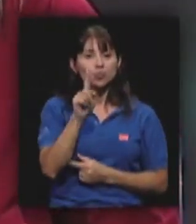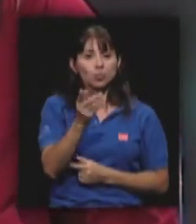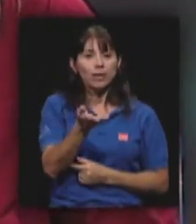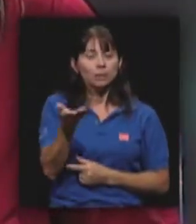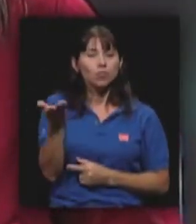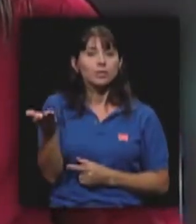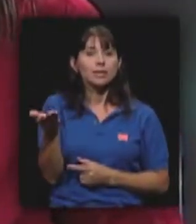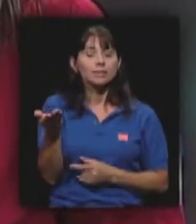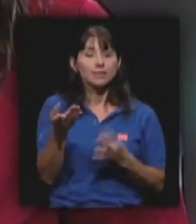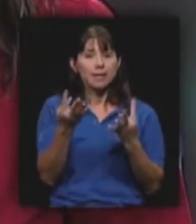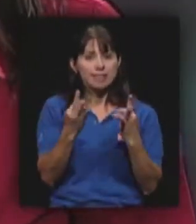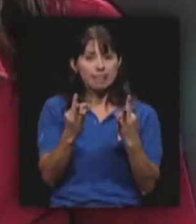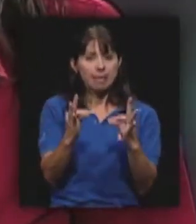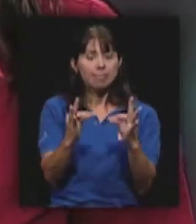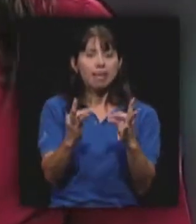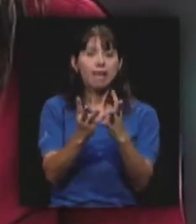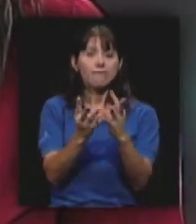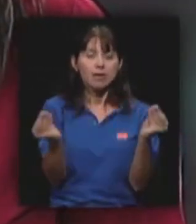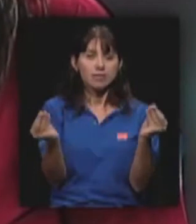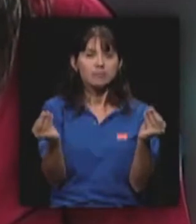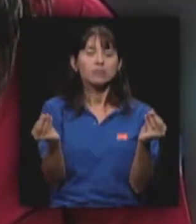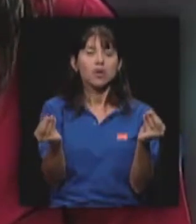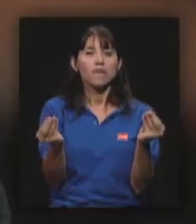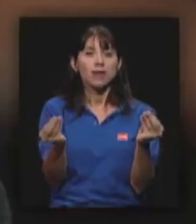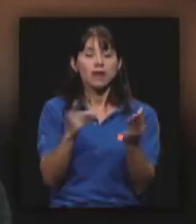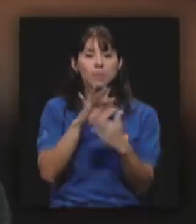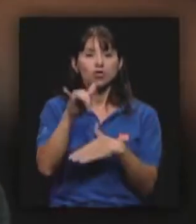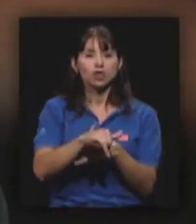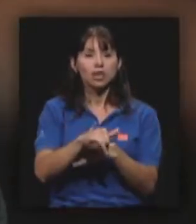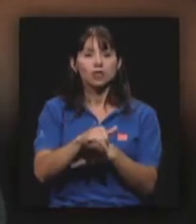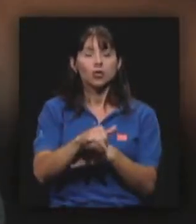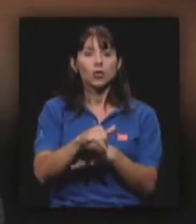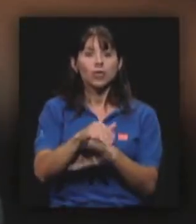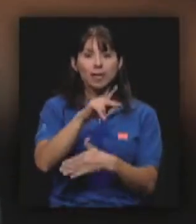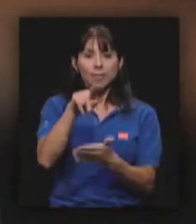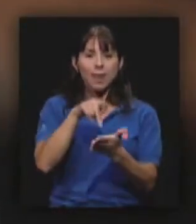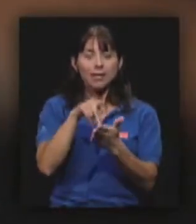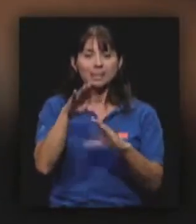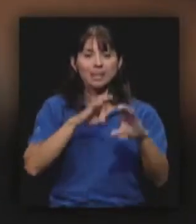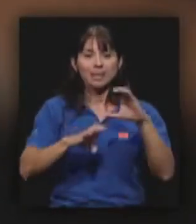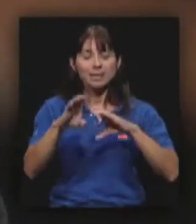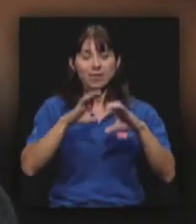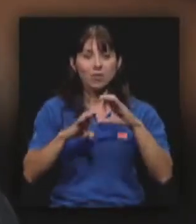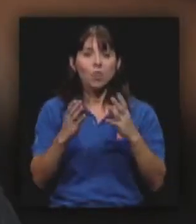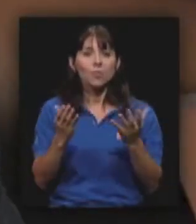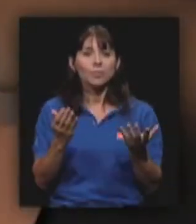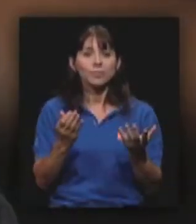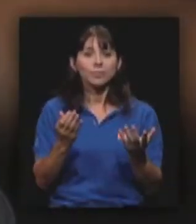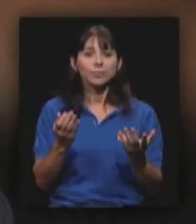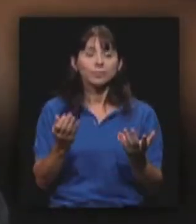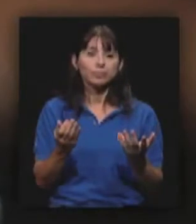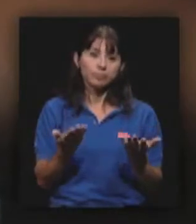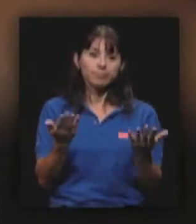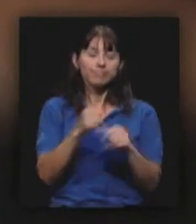una de las cosas que intenta, pretende resolver también el proyecto del parque científico, precisamente